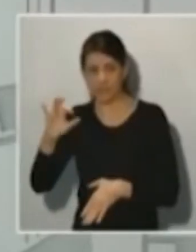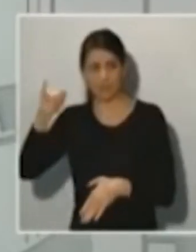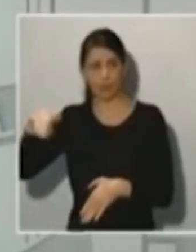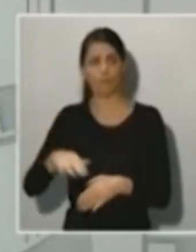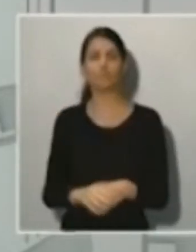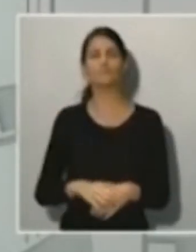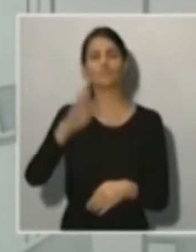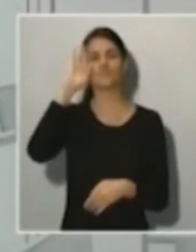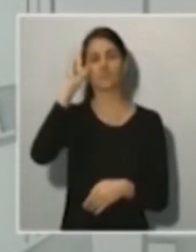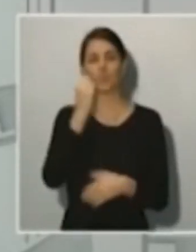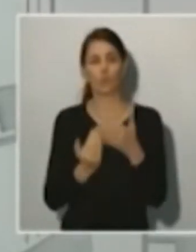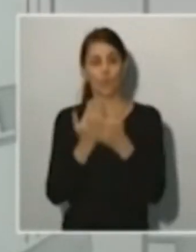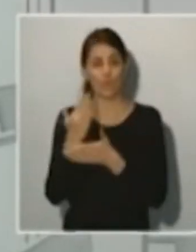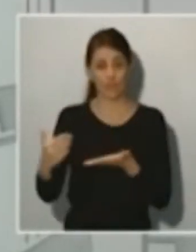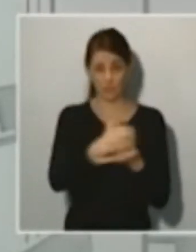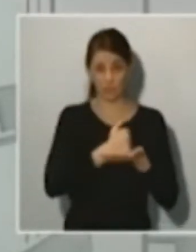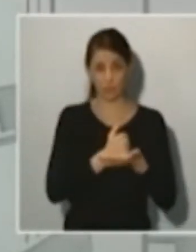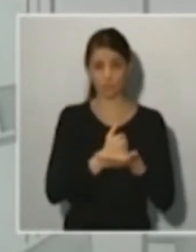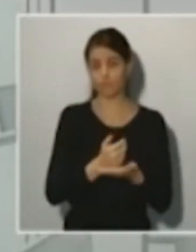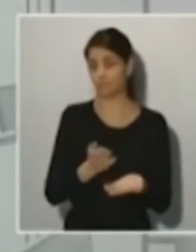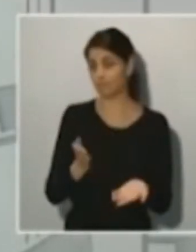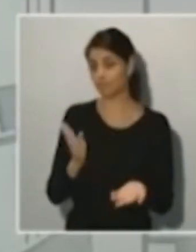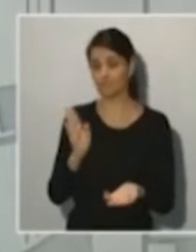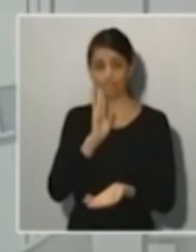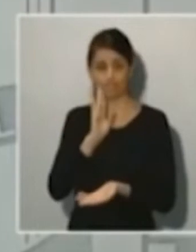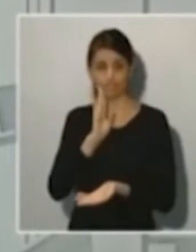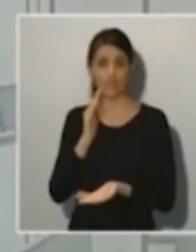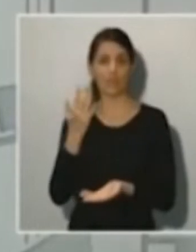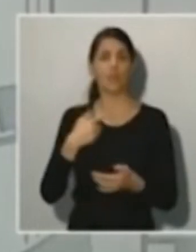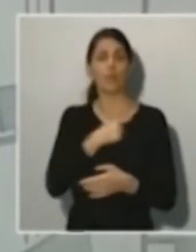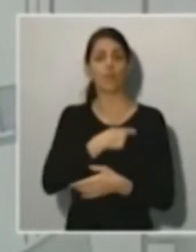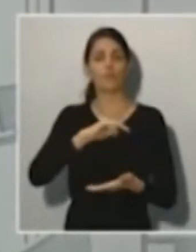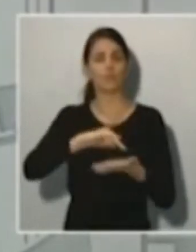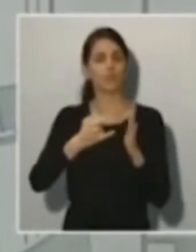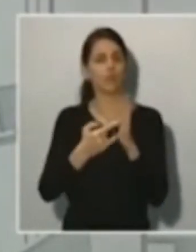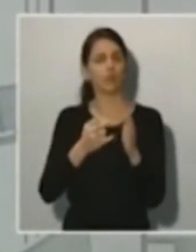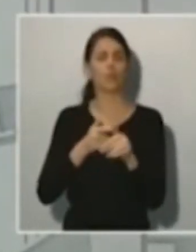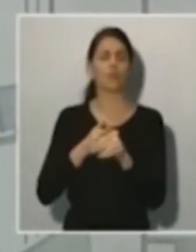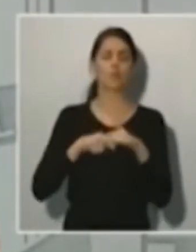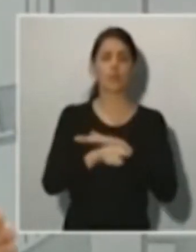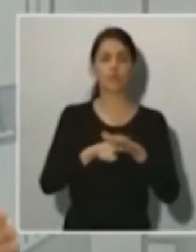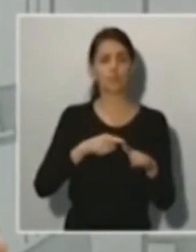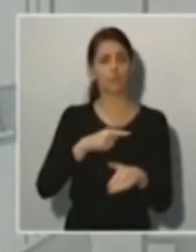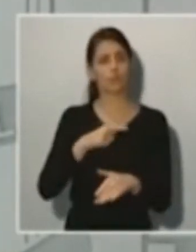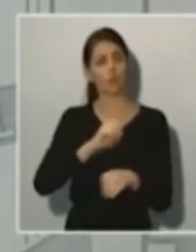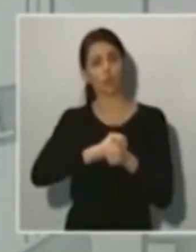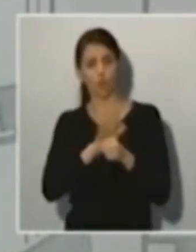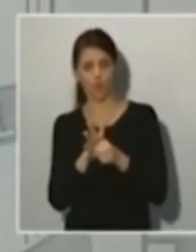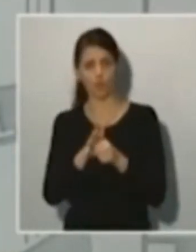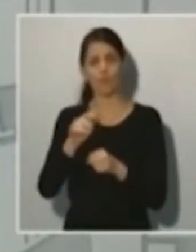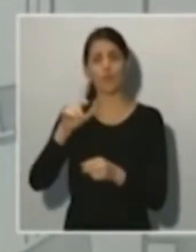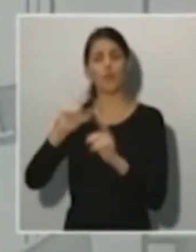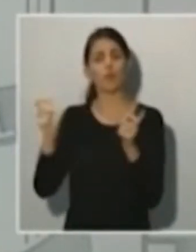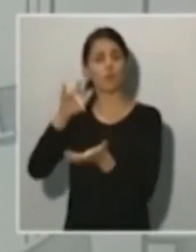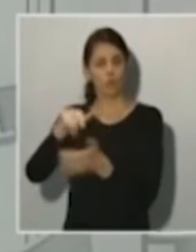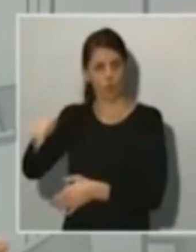Bueno, como les acaban de comentar, el Comité Técnico de Gestión del Coronavirus se reunirá por la tarde, por lo tanto hoy vamos a hablar de la evolución de lo que